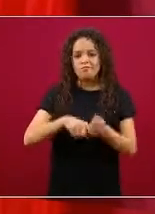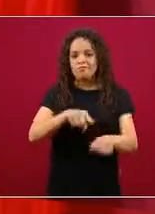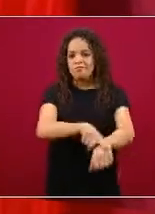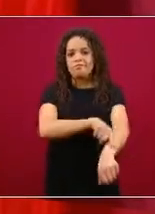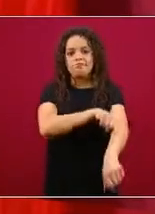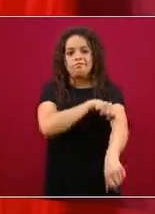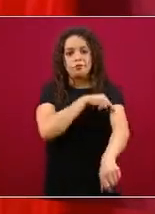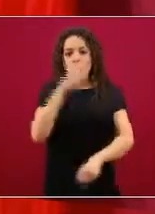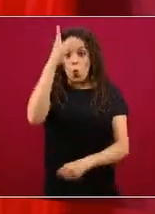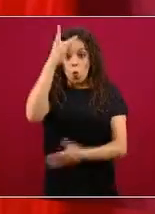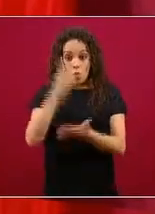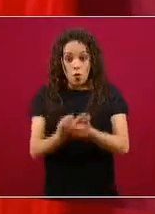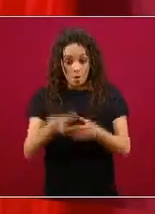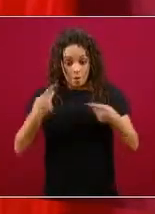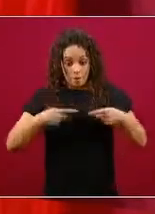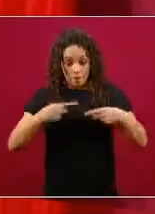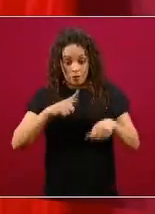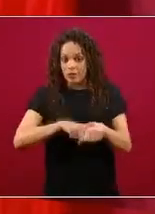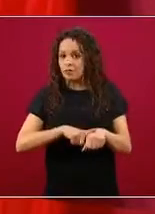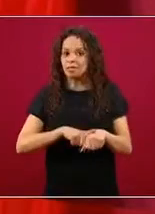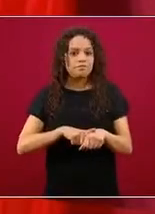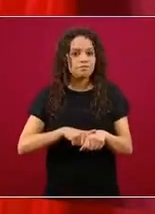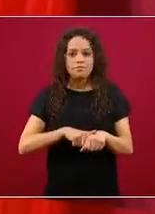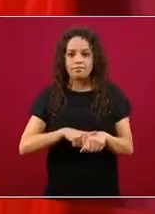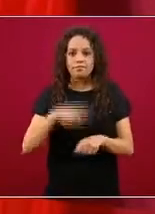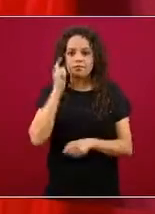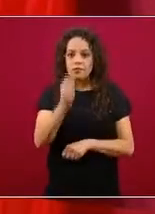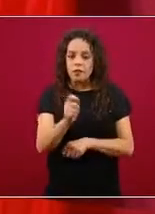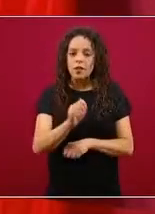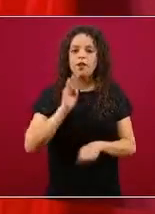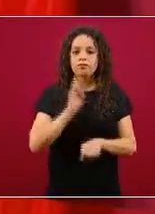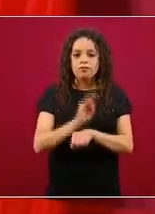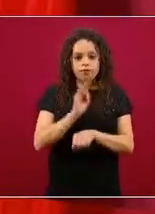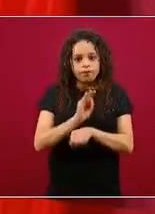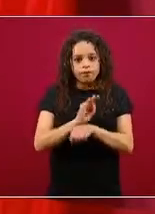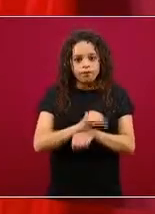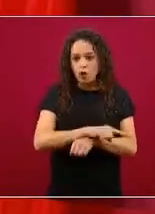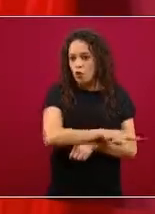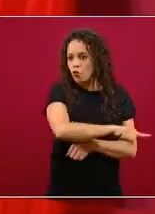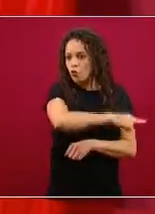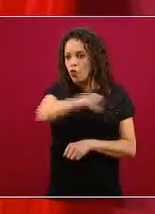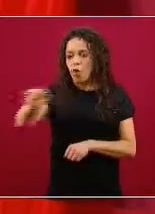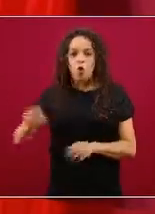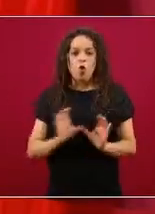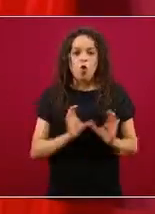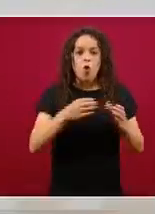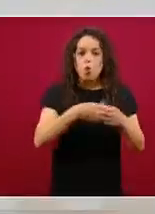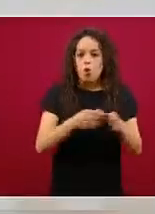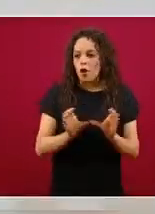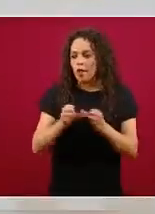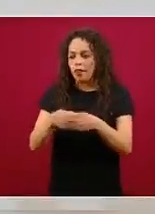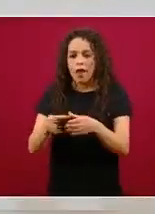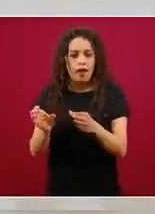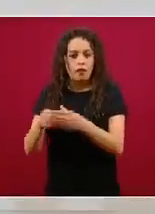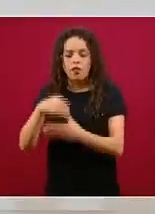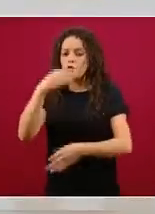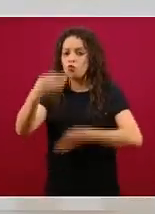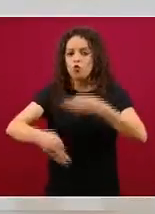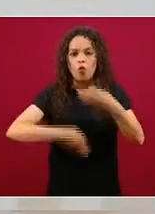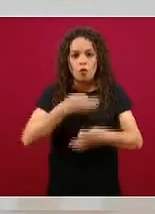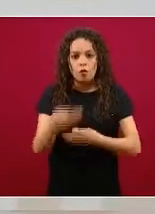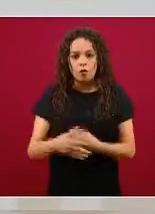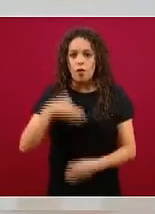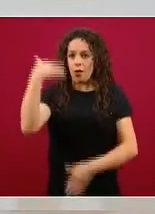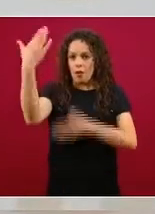una actitud de solidaridad comunitaria la protección de unos y otros próximamente voy a traer un